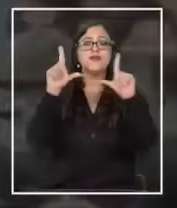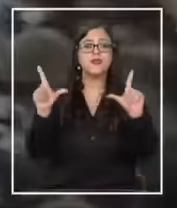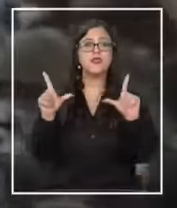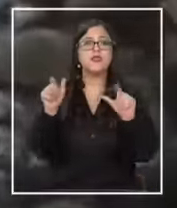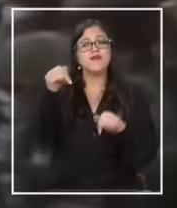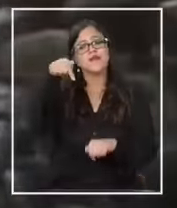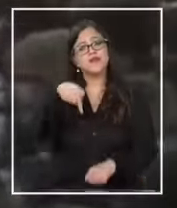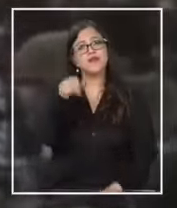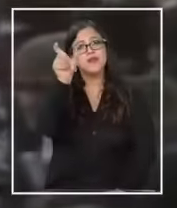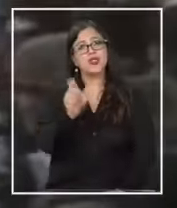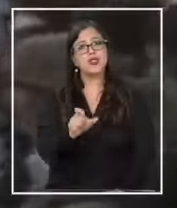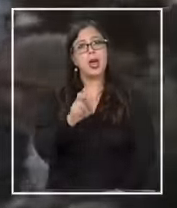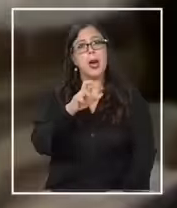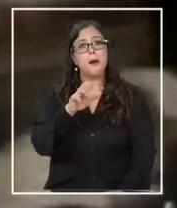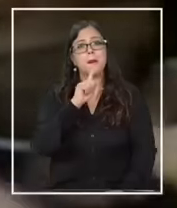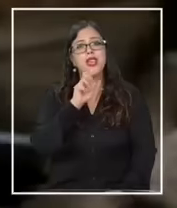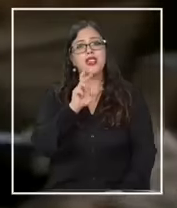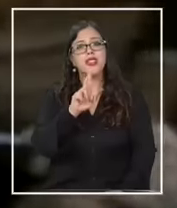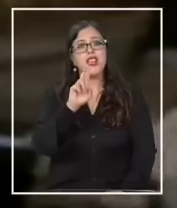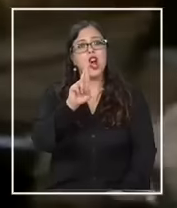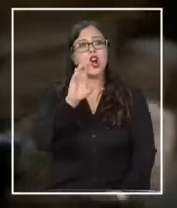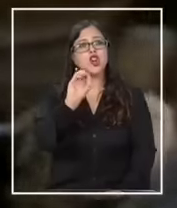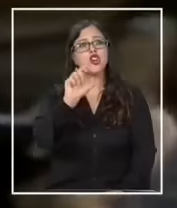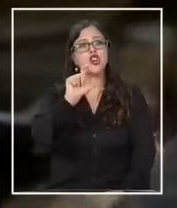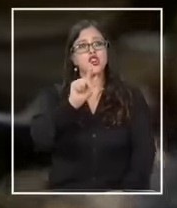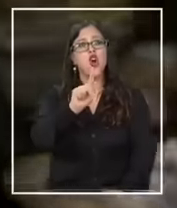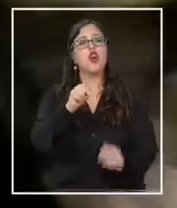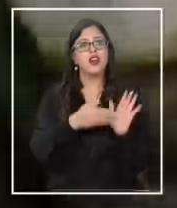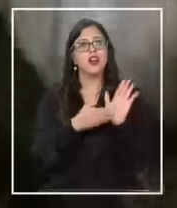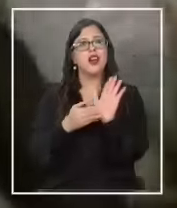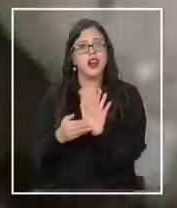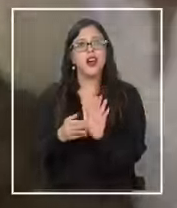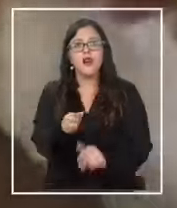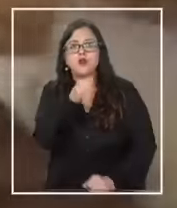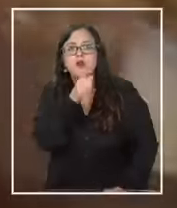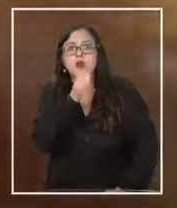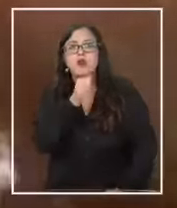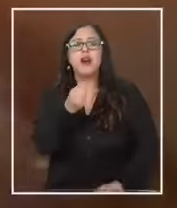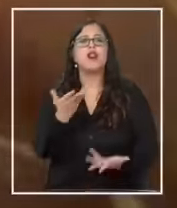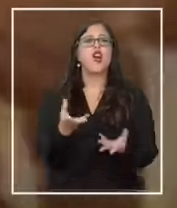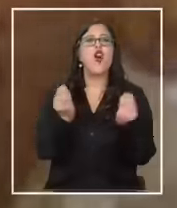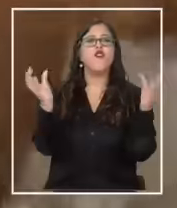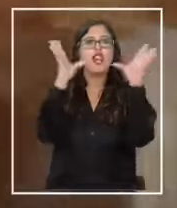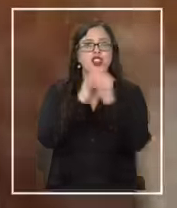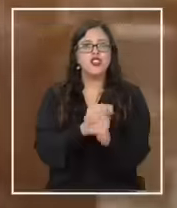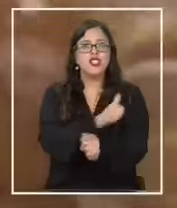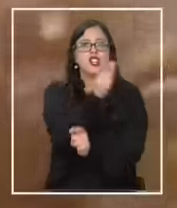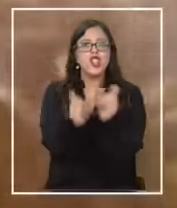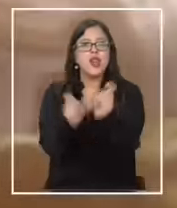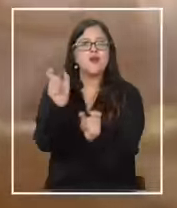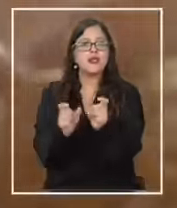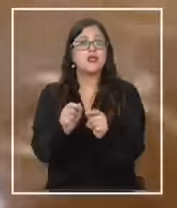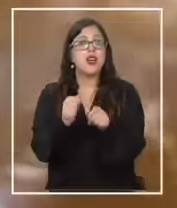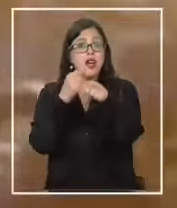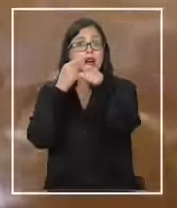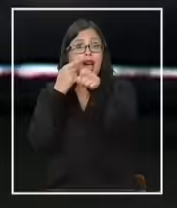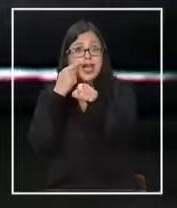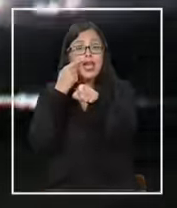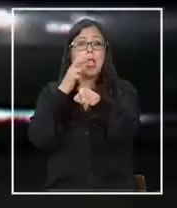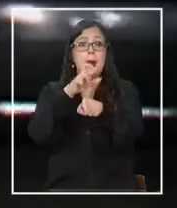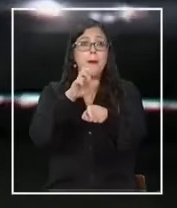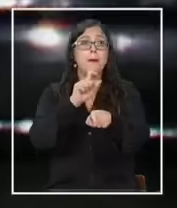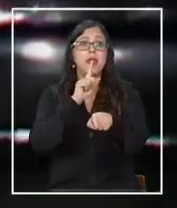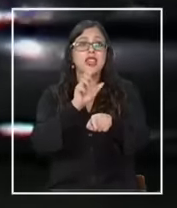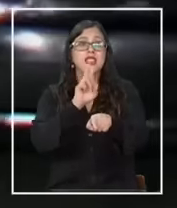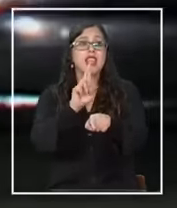hoy fallecido Peter Rock en la conducción señoras y señores queridos amigos tengan ustedes muy buenas noches estaba ahí Peter Rock